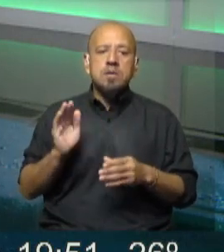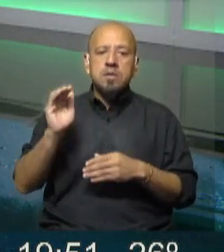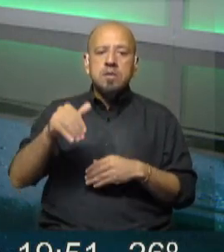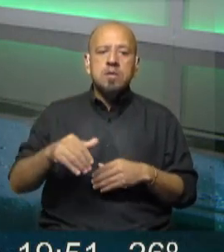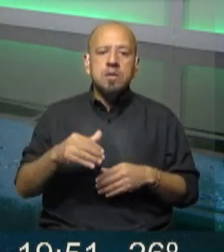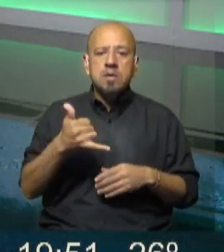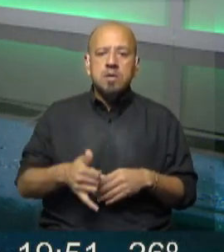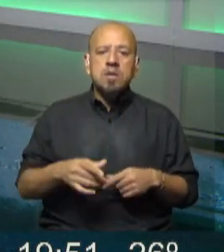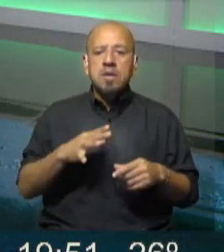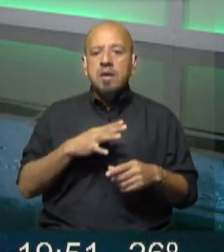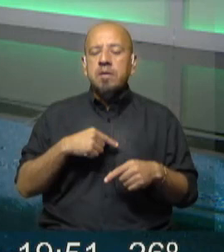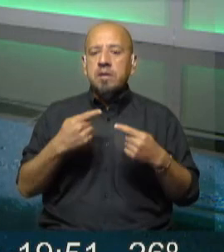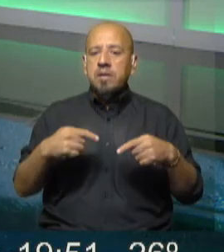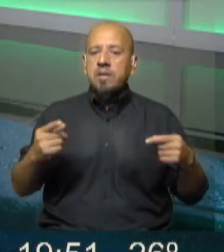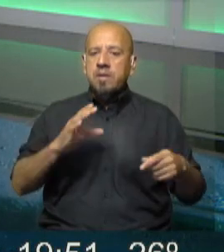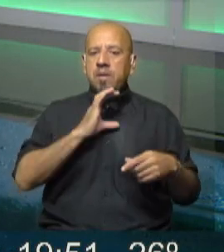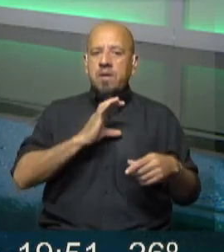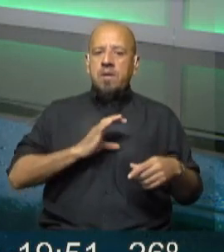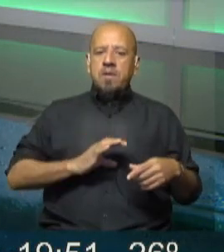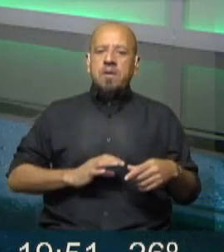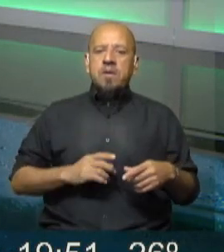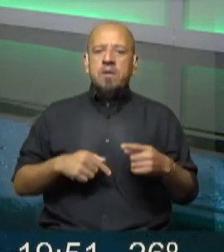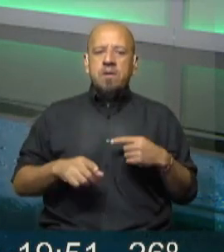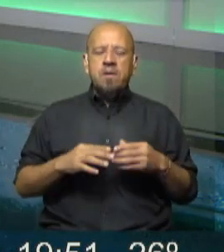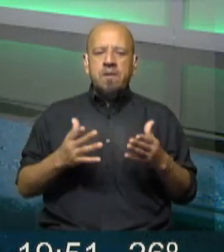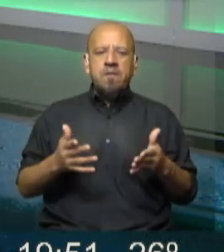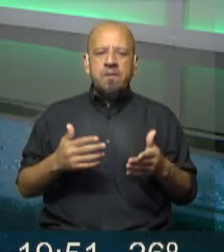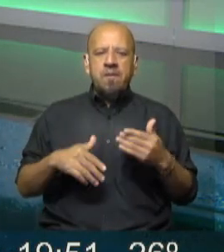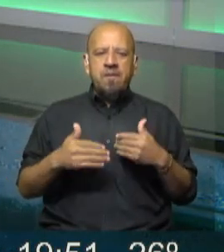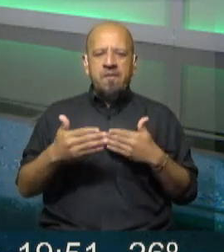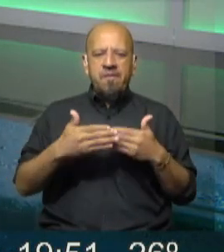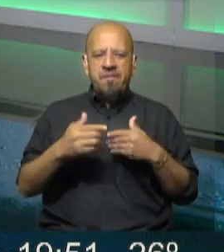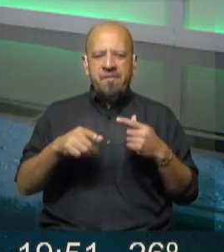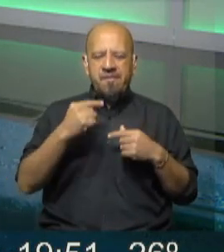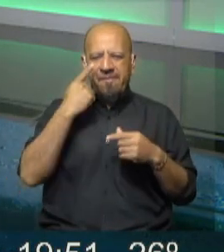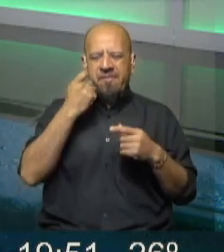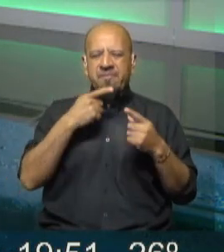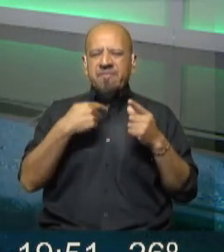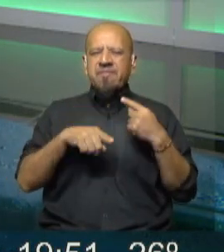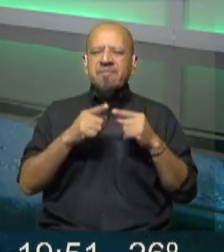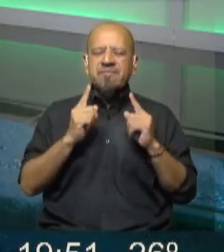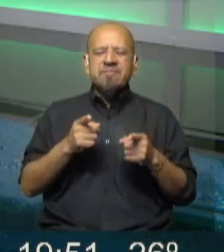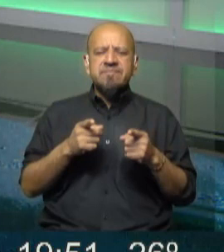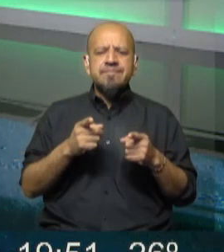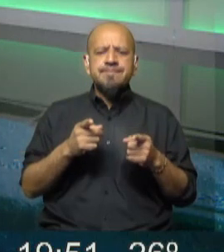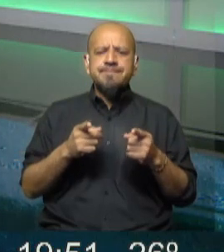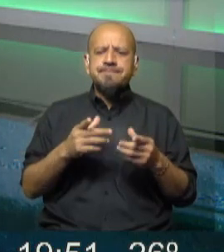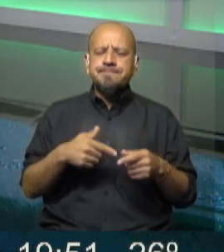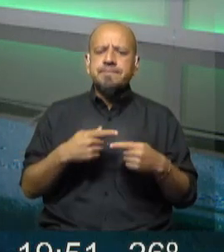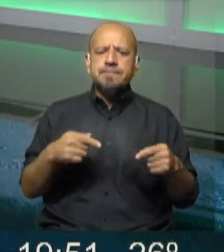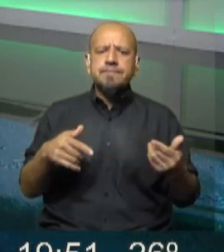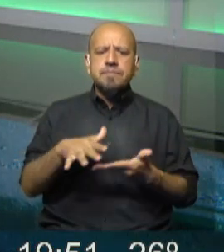muchas condiciones, de repente, no tan próximamente y geográficamente, sino también en lugares